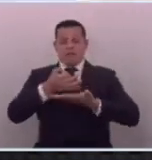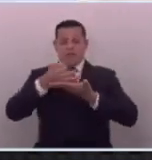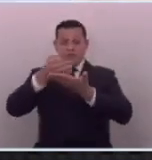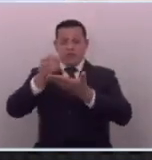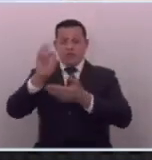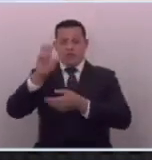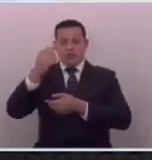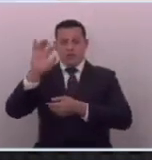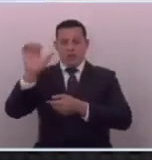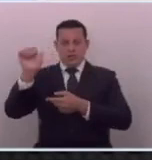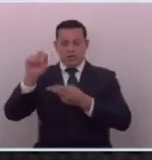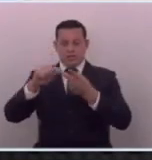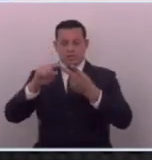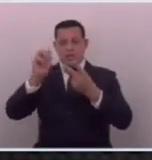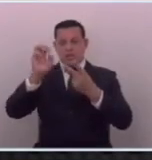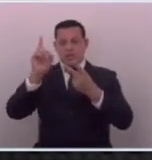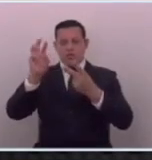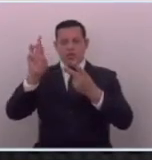Ortega y Maduro no dicen nada